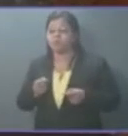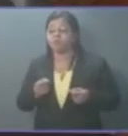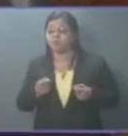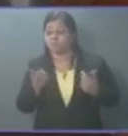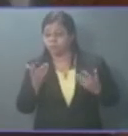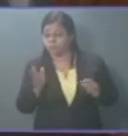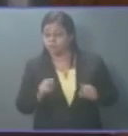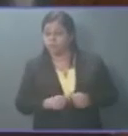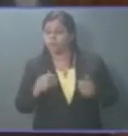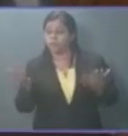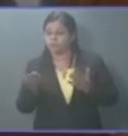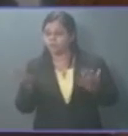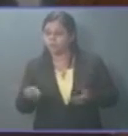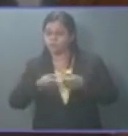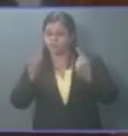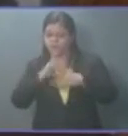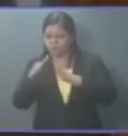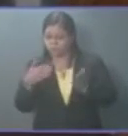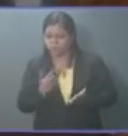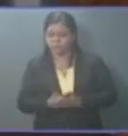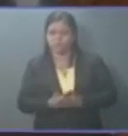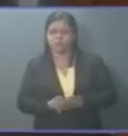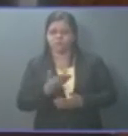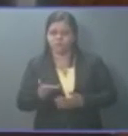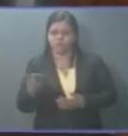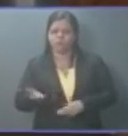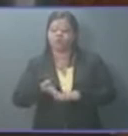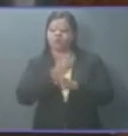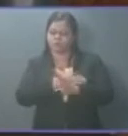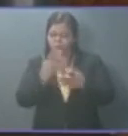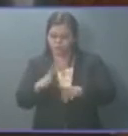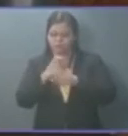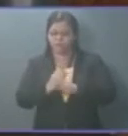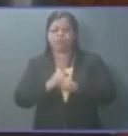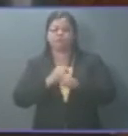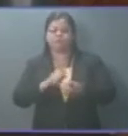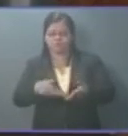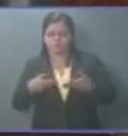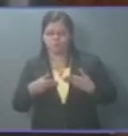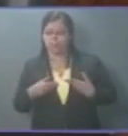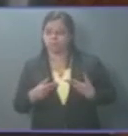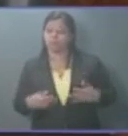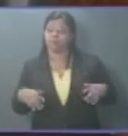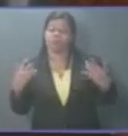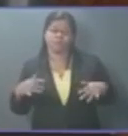embiste contra todo aquello que a él le aseguró su derecho. Vaya cosa.